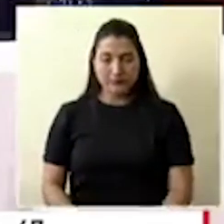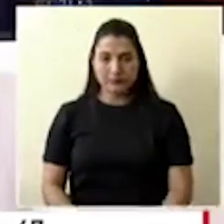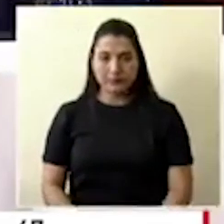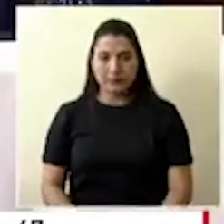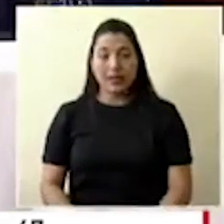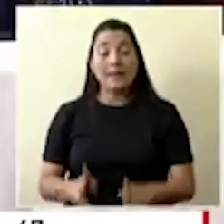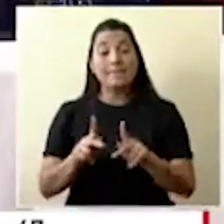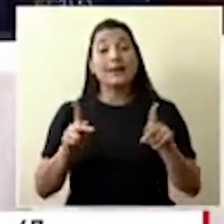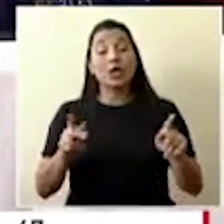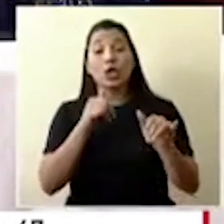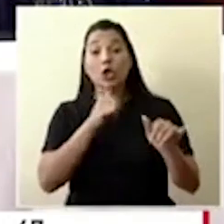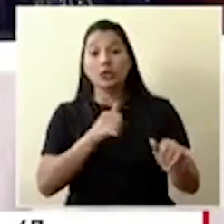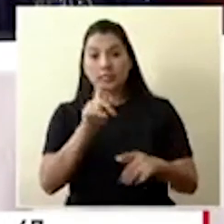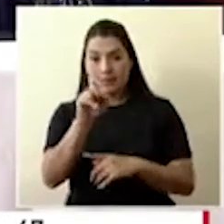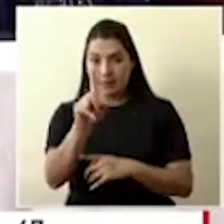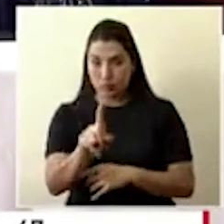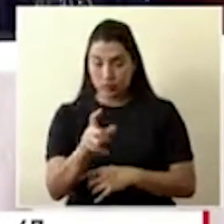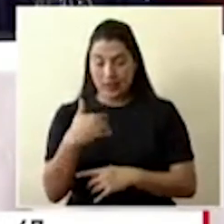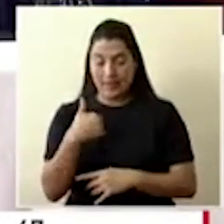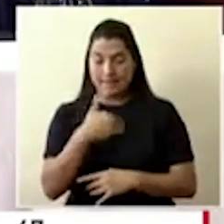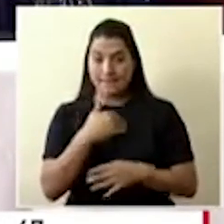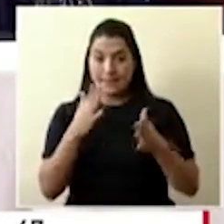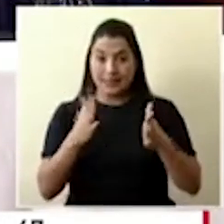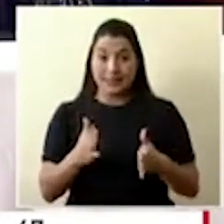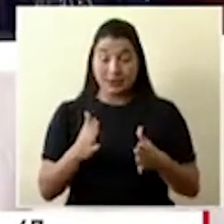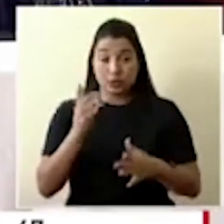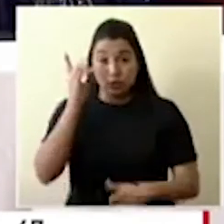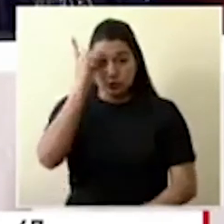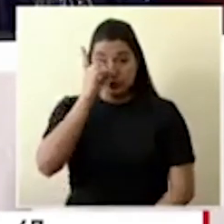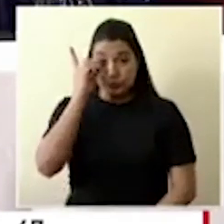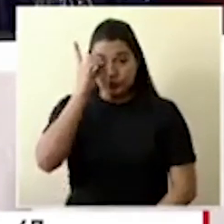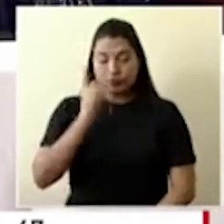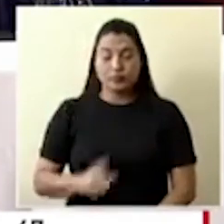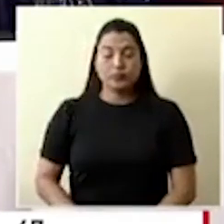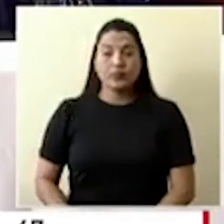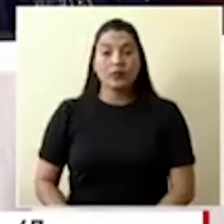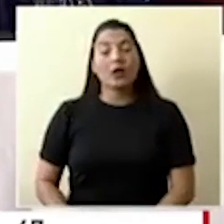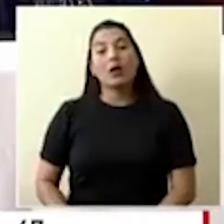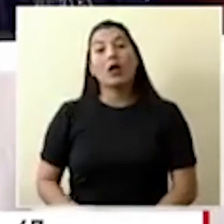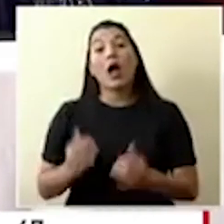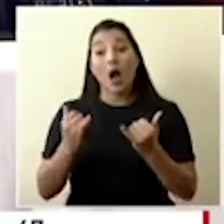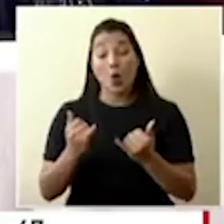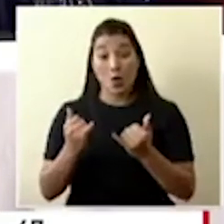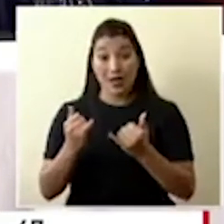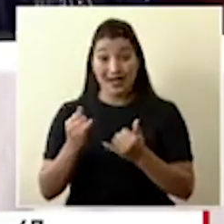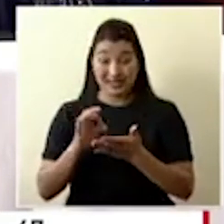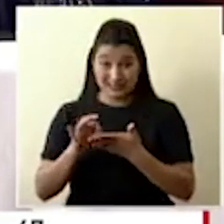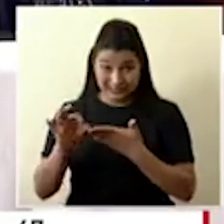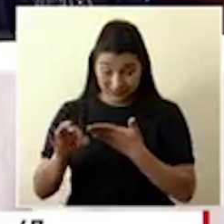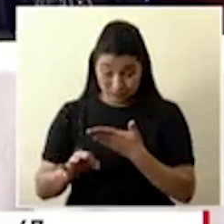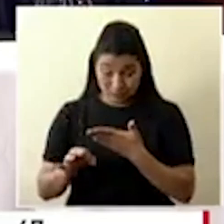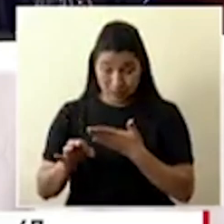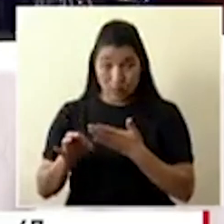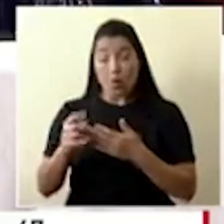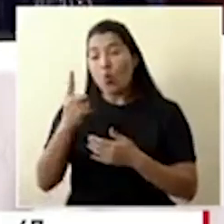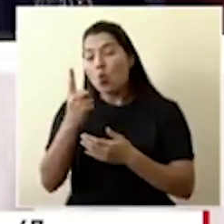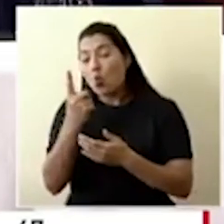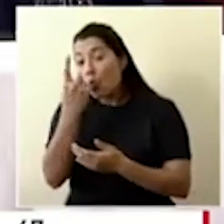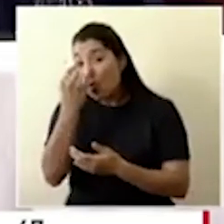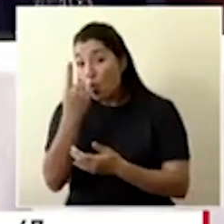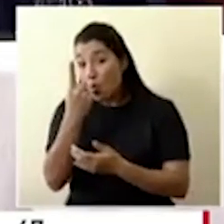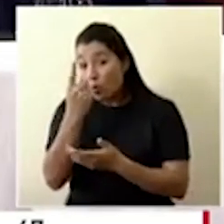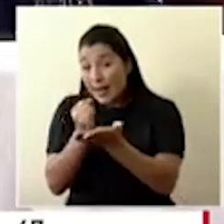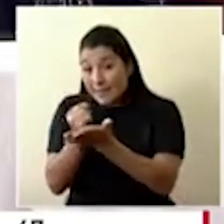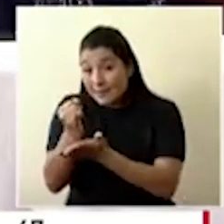Diario Extra, consulta, Ministro Salas. Un estudio de la Escuela de Salud Pública de John Hawkins indicó que la vacuna BCG contra la